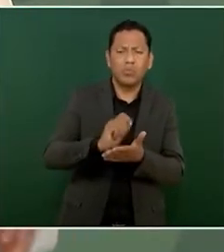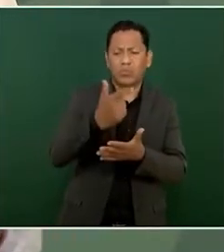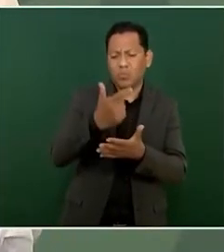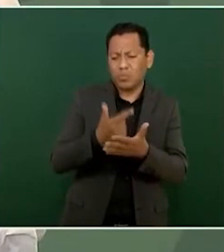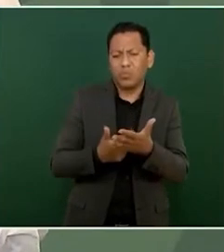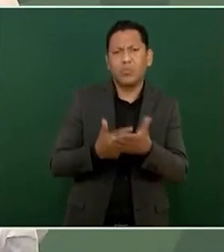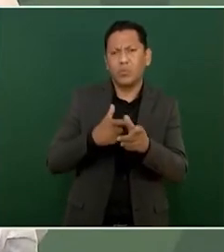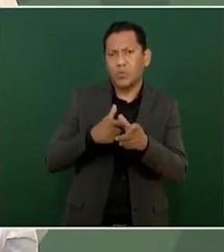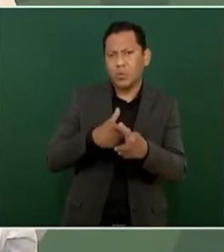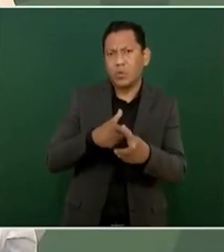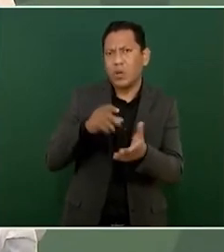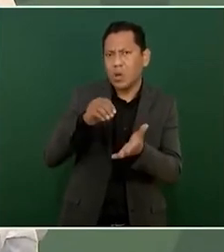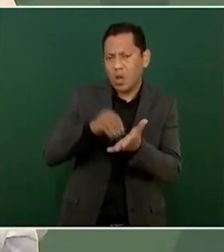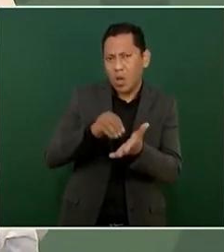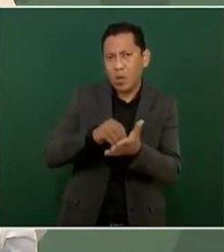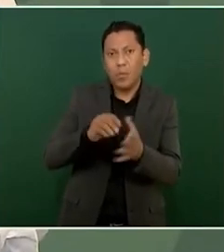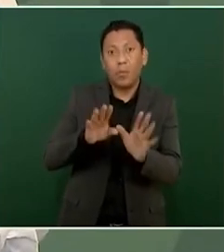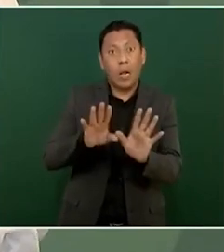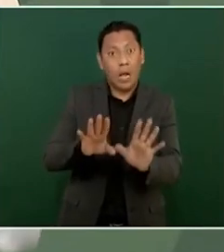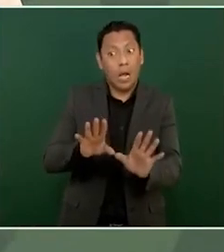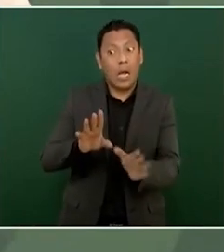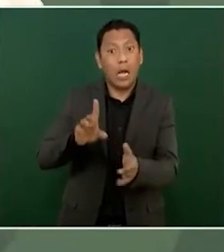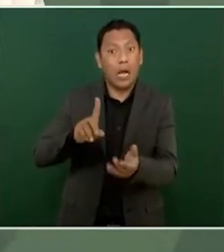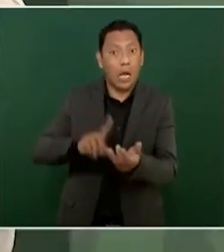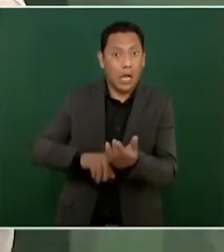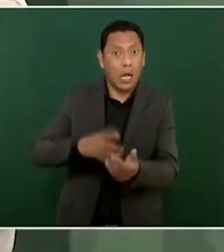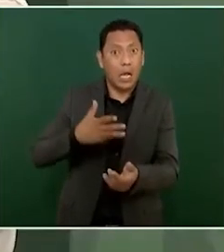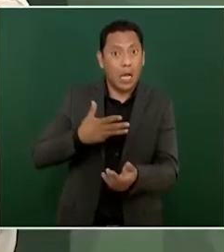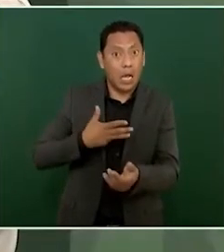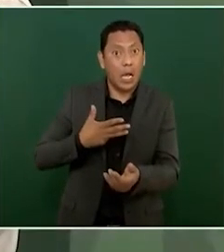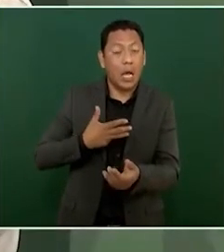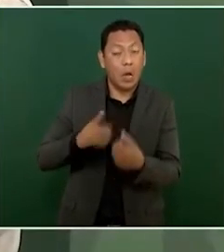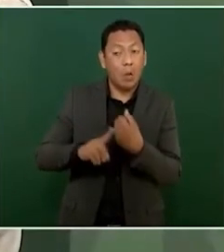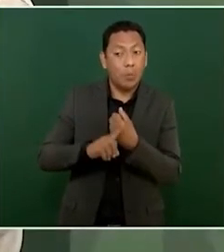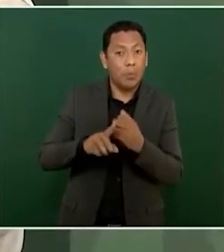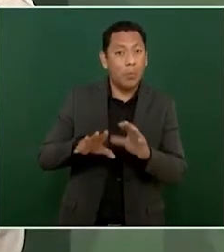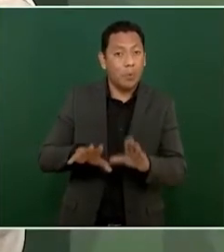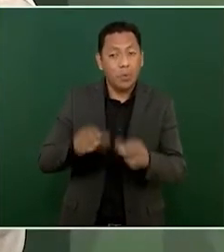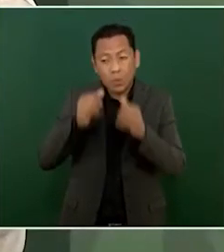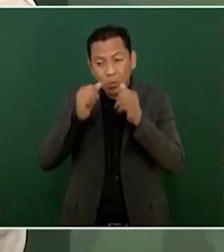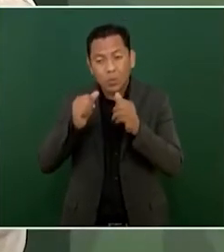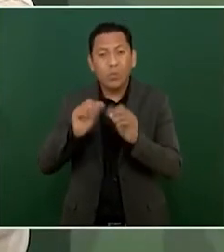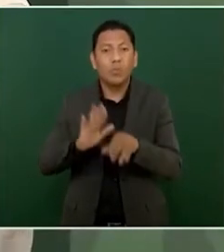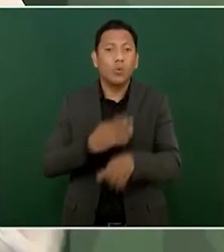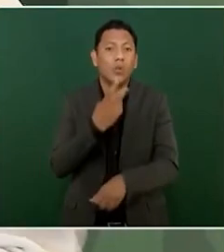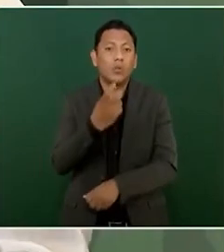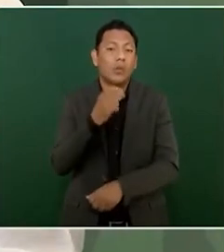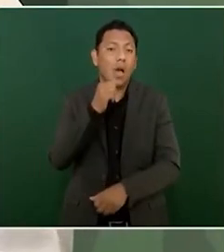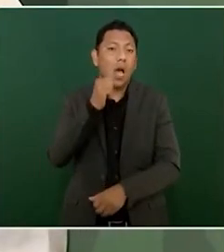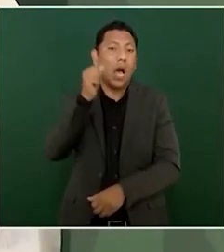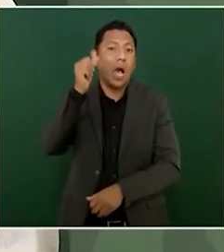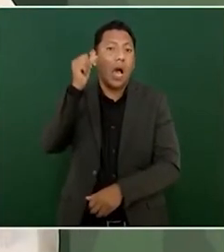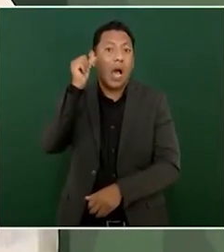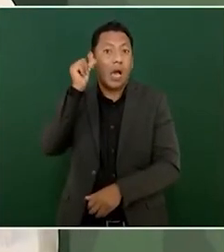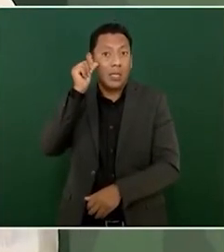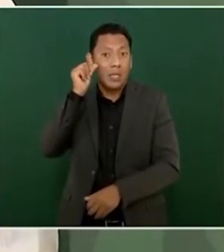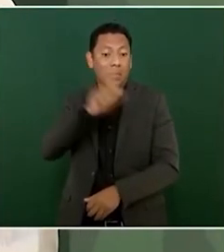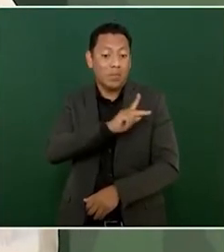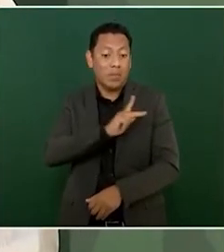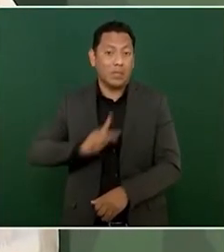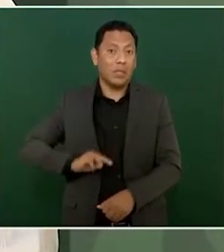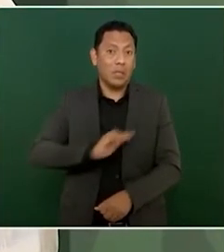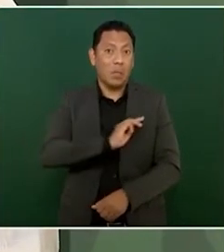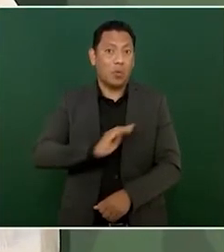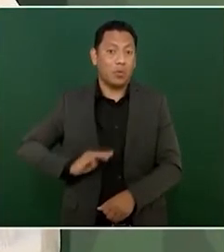tensiones y por eso fue muy lamentable lo del asesinato de ayer del presidente municipal de